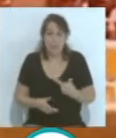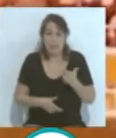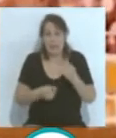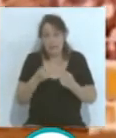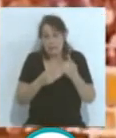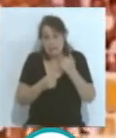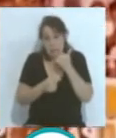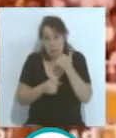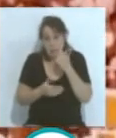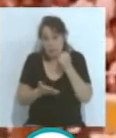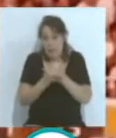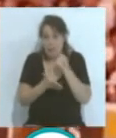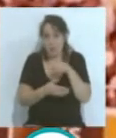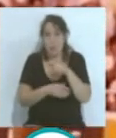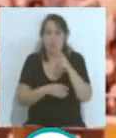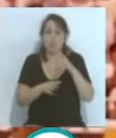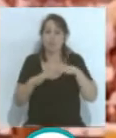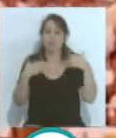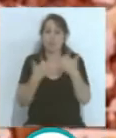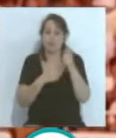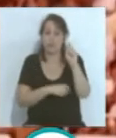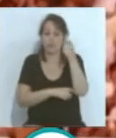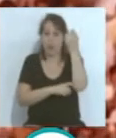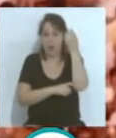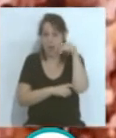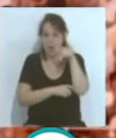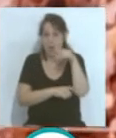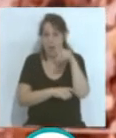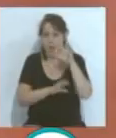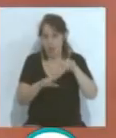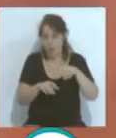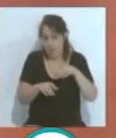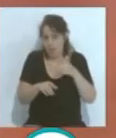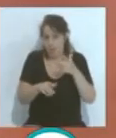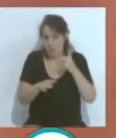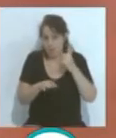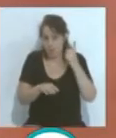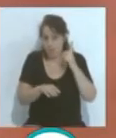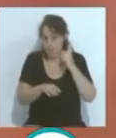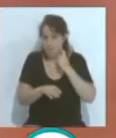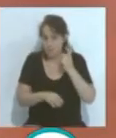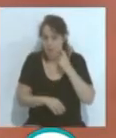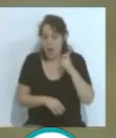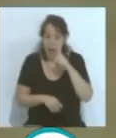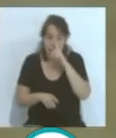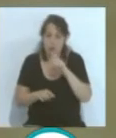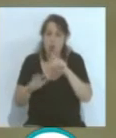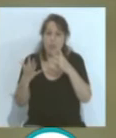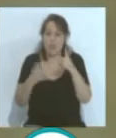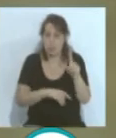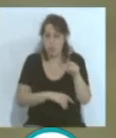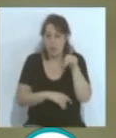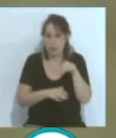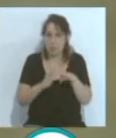marca, y ahí esto ya es un trofeo Carranza del año 81, y ahí todavía teníamos el escudo, porque